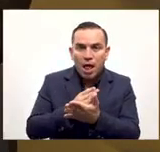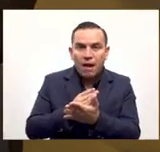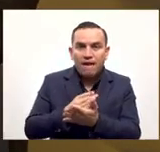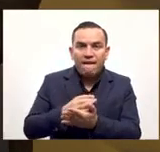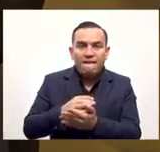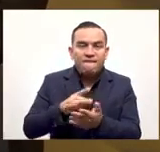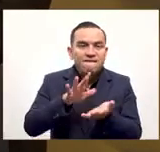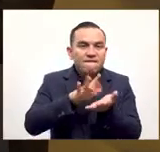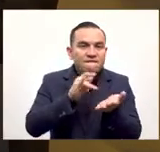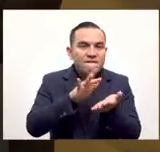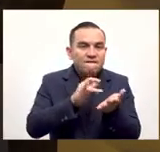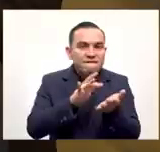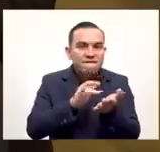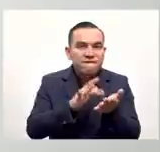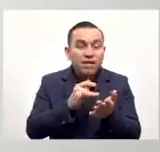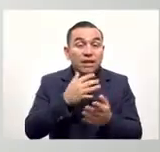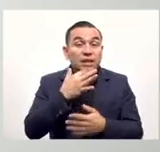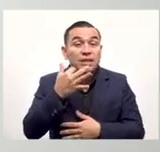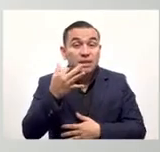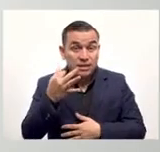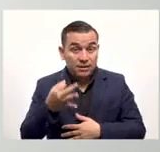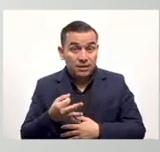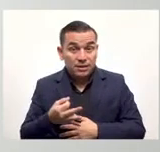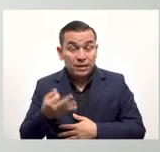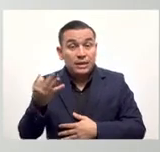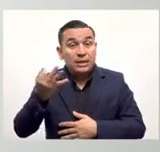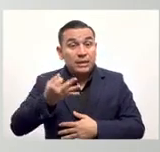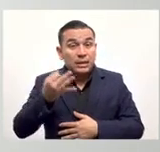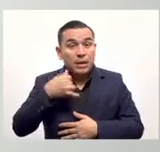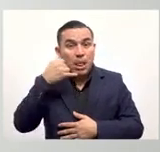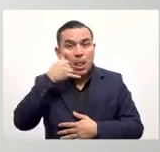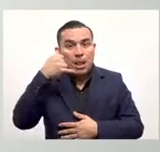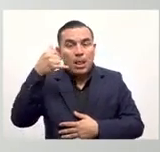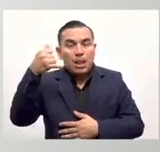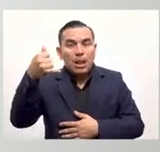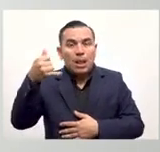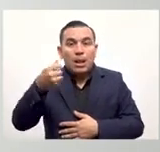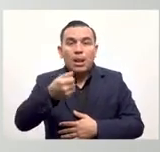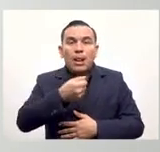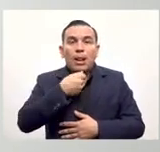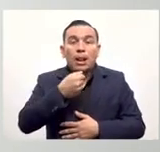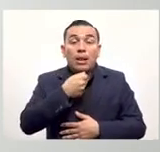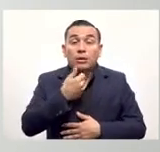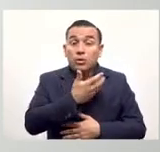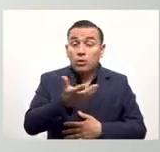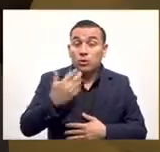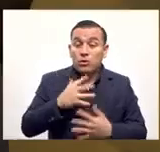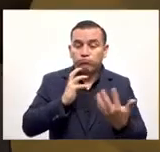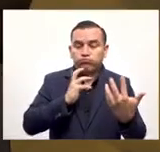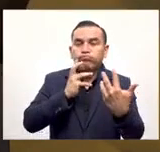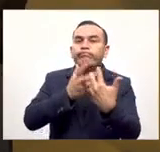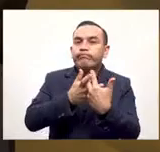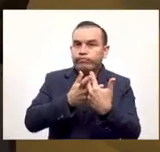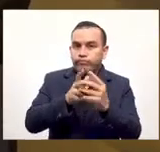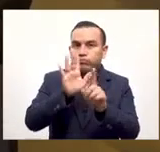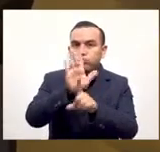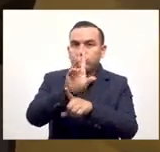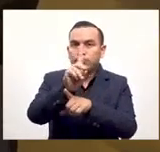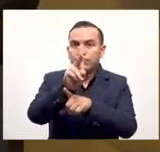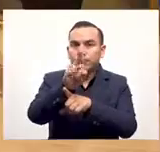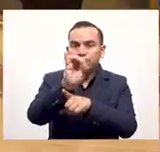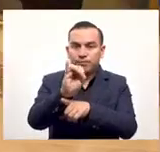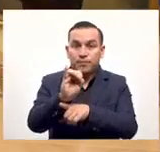estafas o que de repente otra gente no utilice el DUI de otra persona sino que va a haber un call center que va a verificar que efectivamente la persona que está